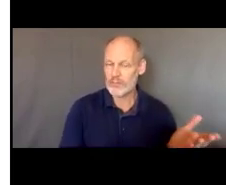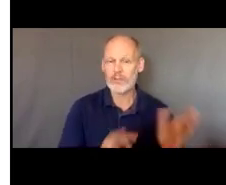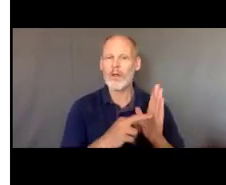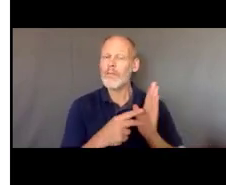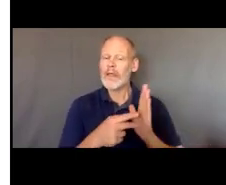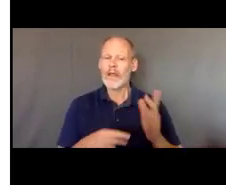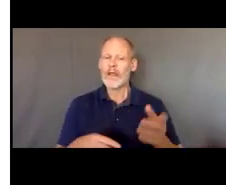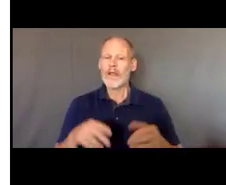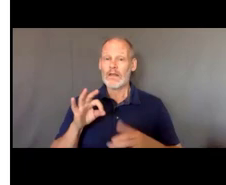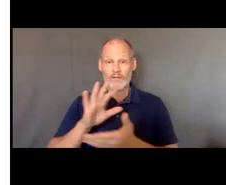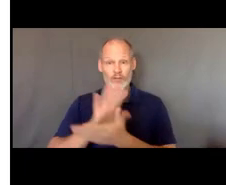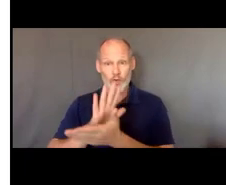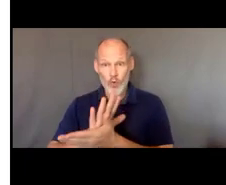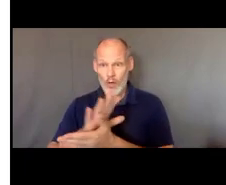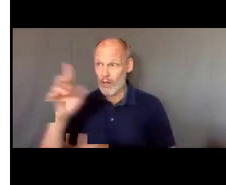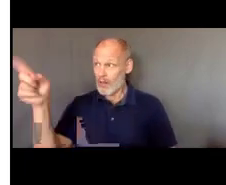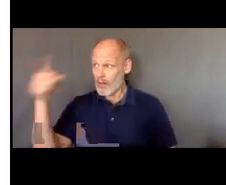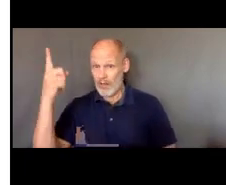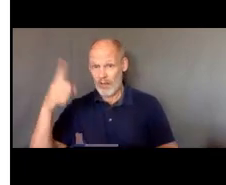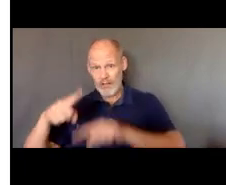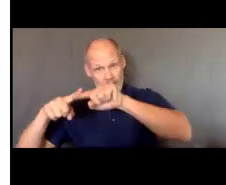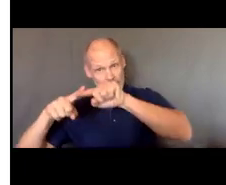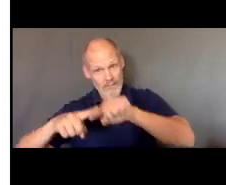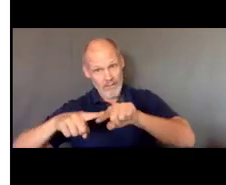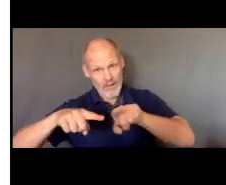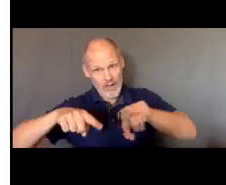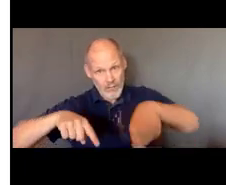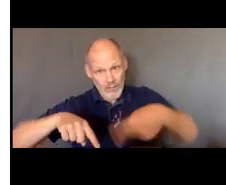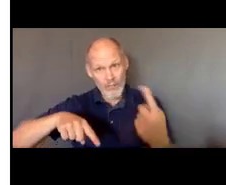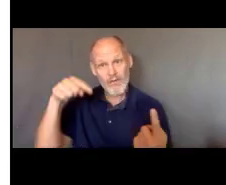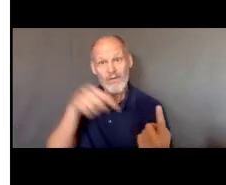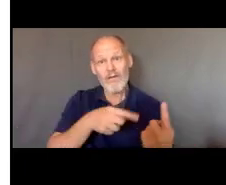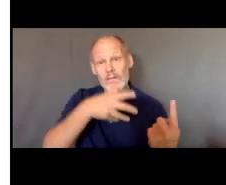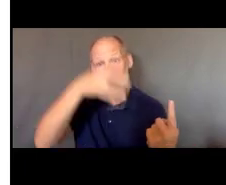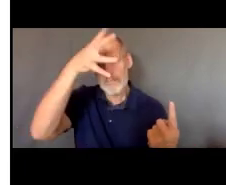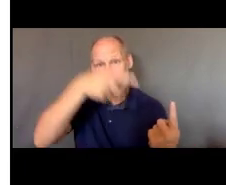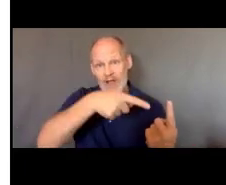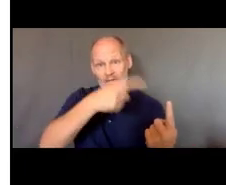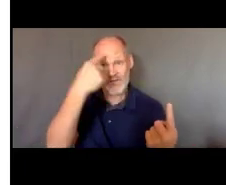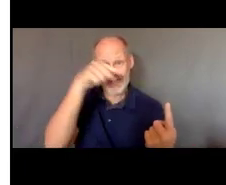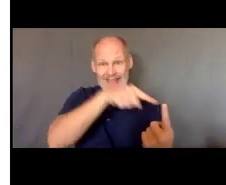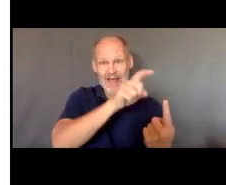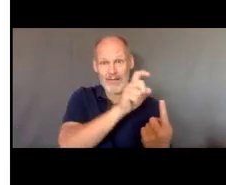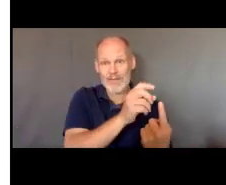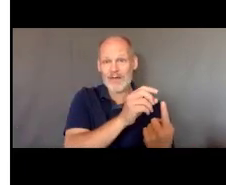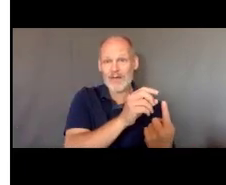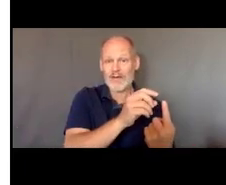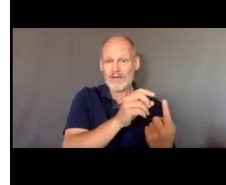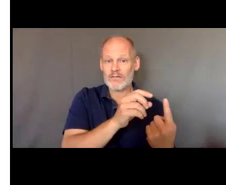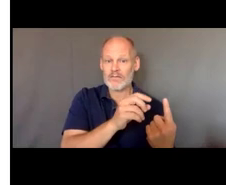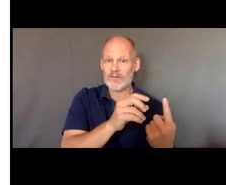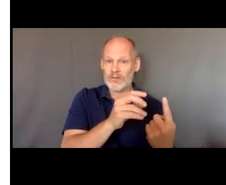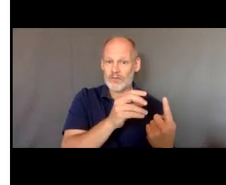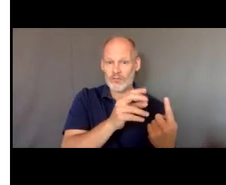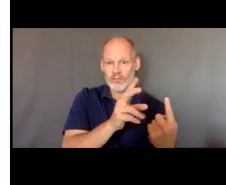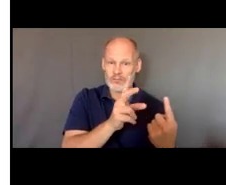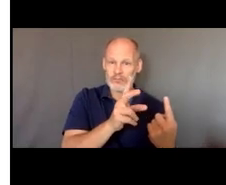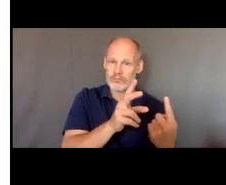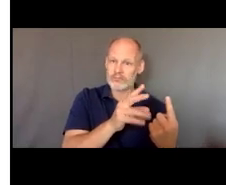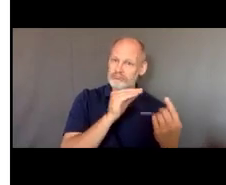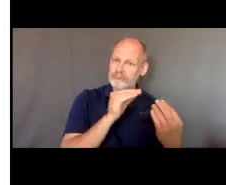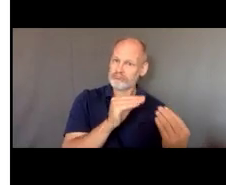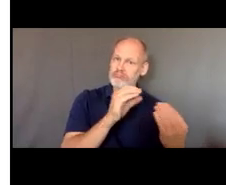únicamente en los papás para dar una instrucción especialmente diseñada pues eso no está siguiendo